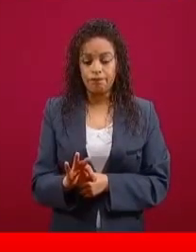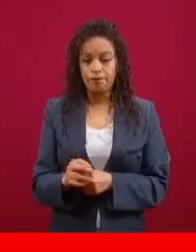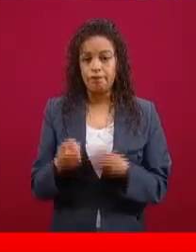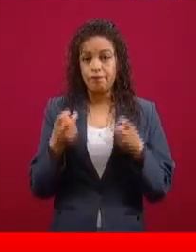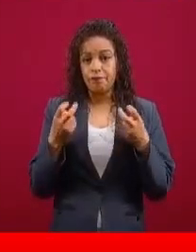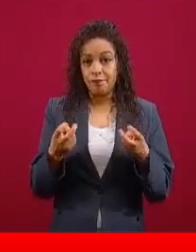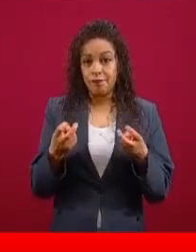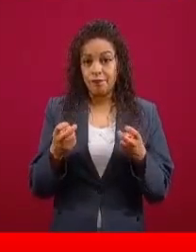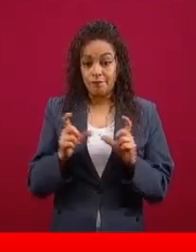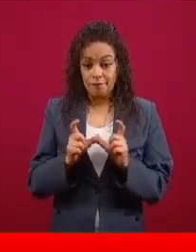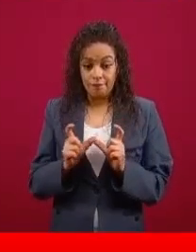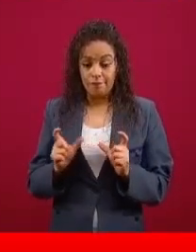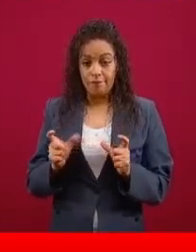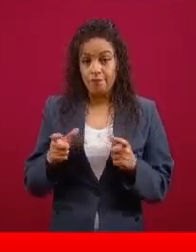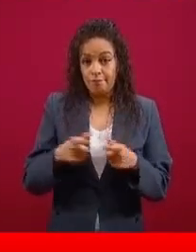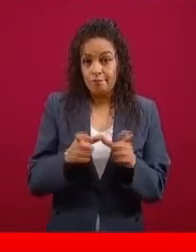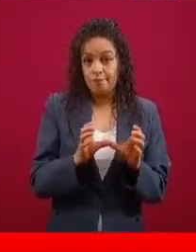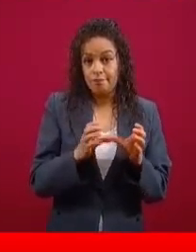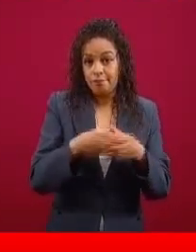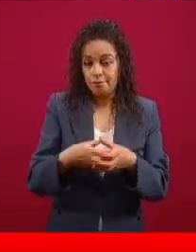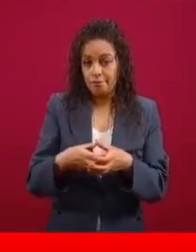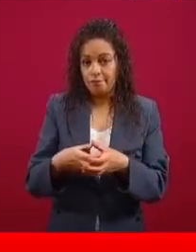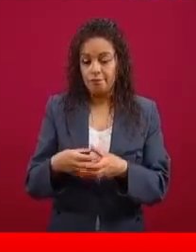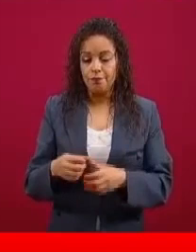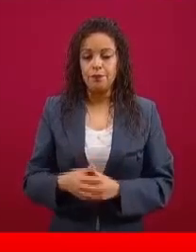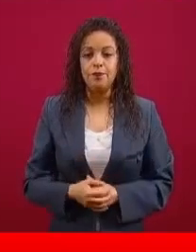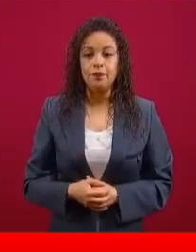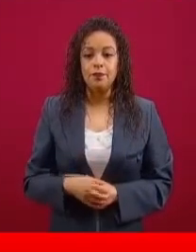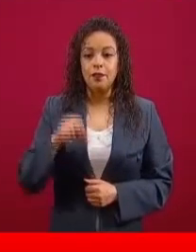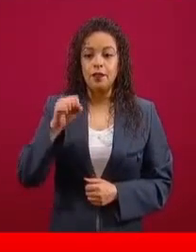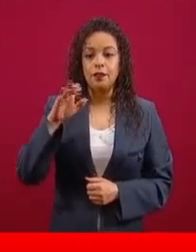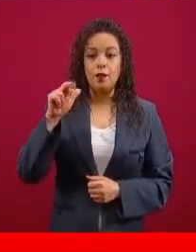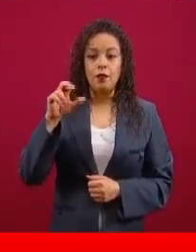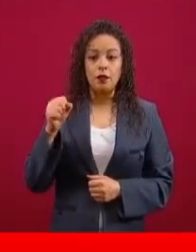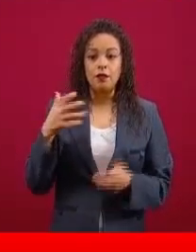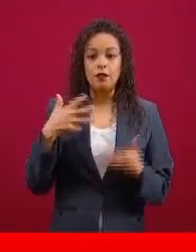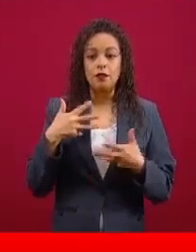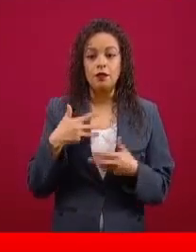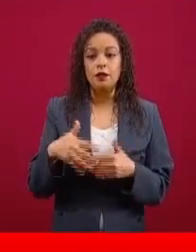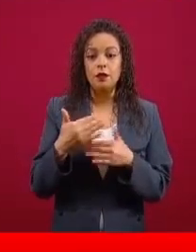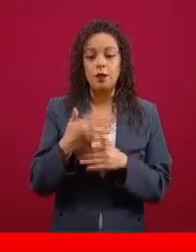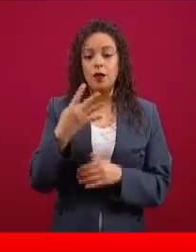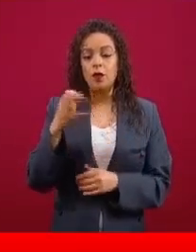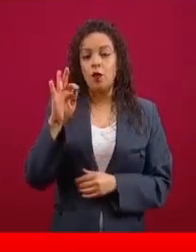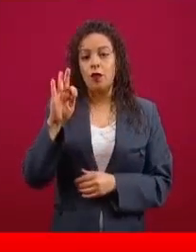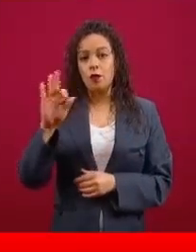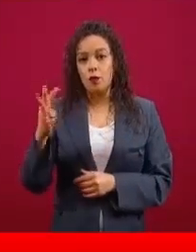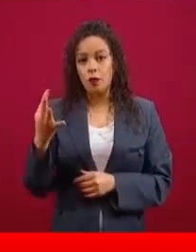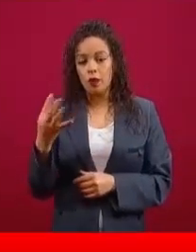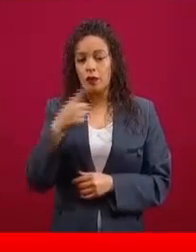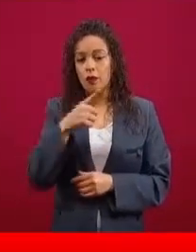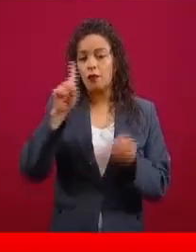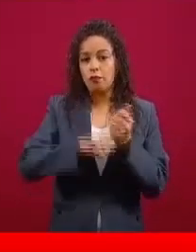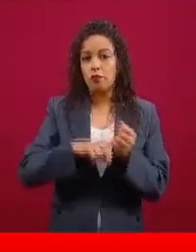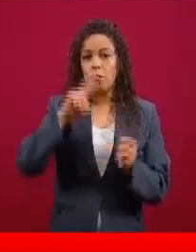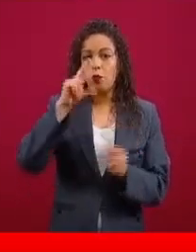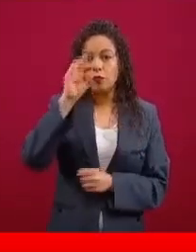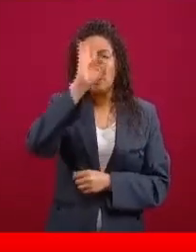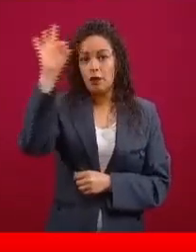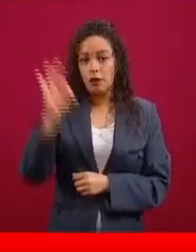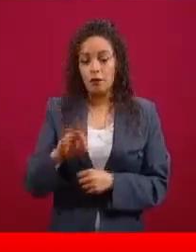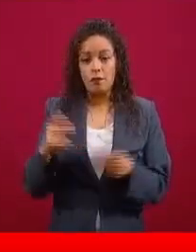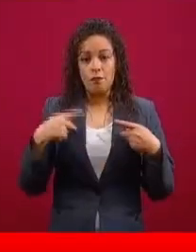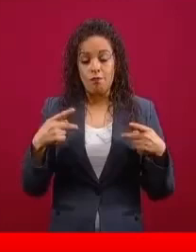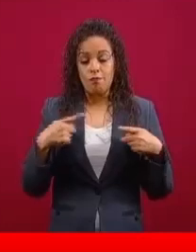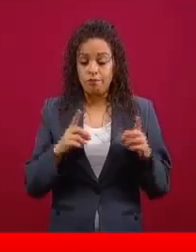efectivo que tenemos por acá. Semar, 15 mil 594, el 80 por ciento de sus efectivos.